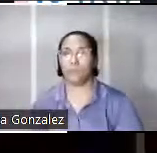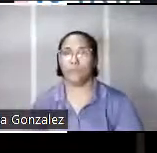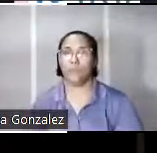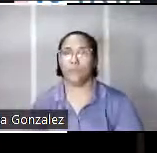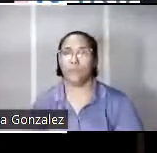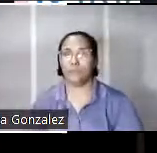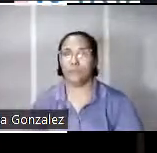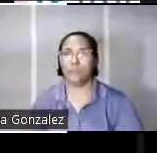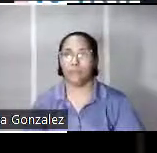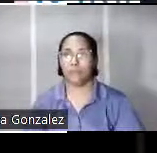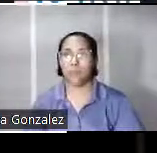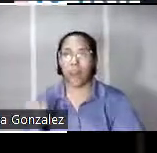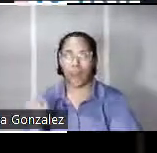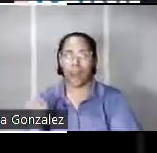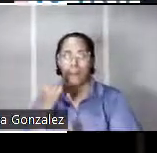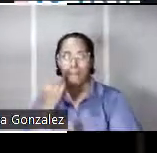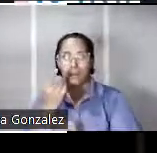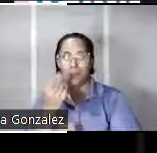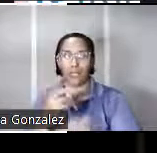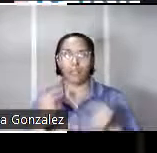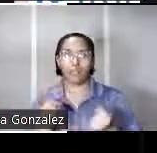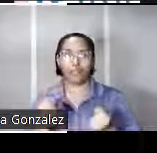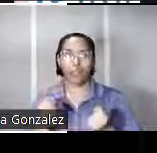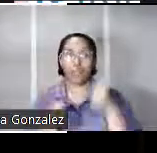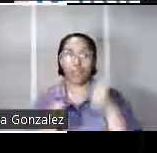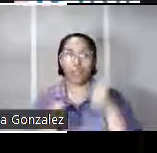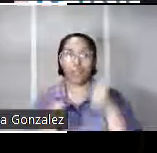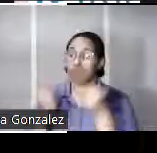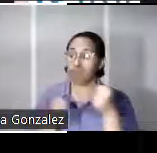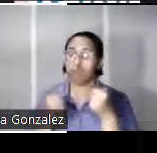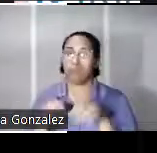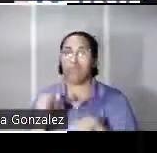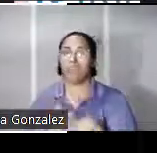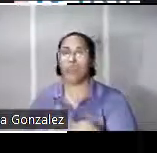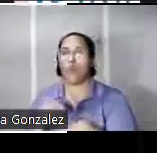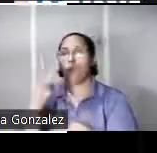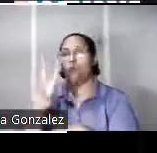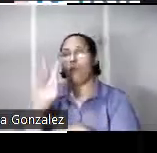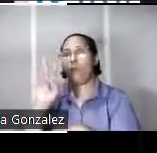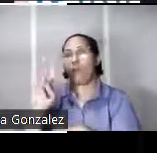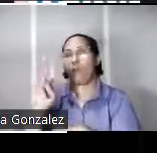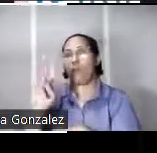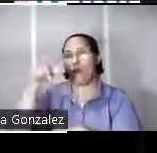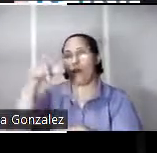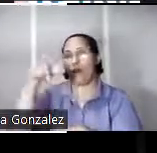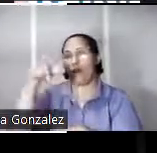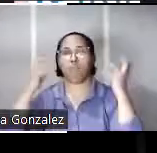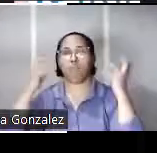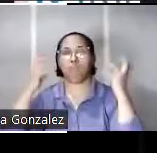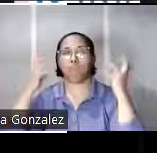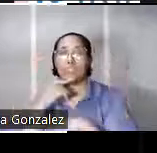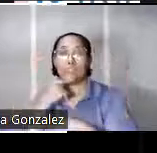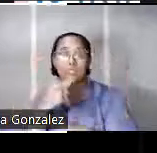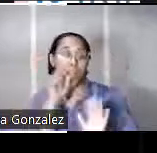una de las primeras unidades remotos de WKACU radio decir que estas